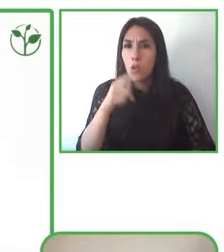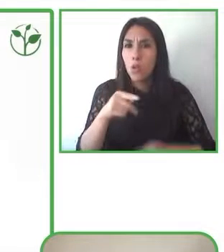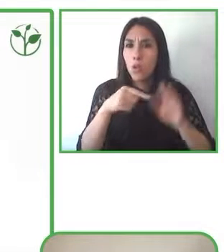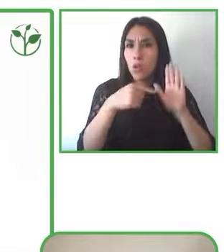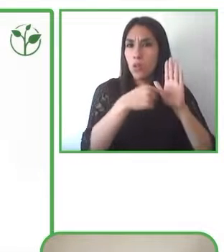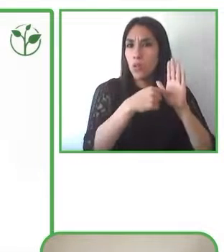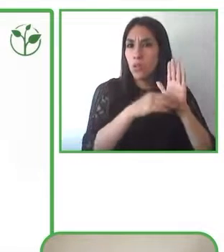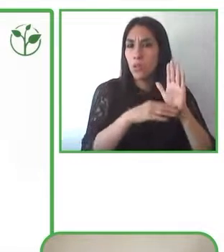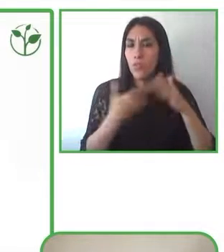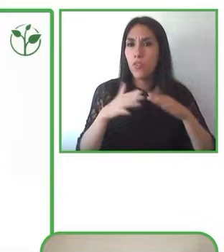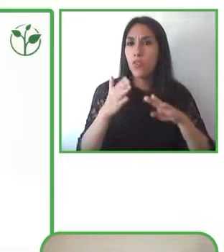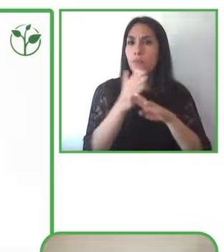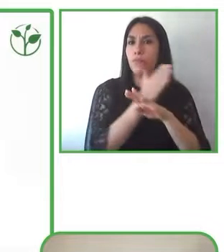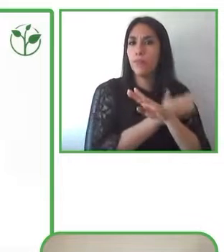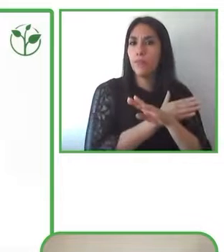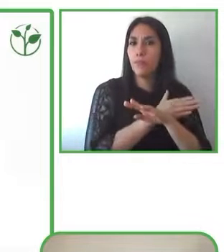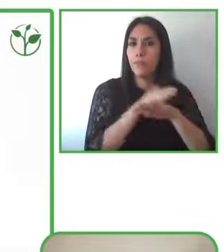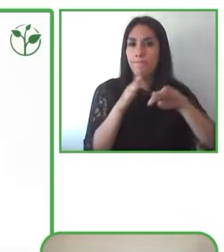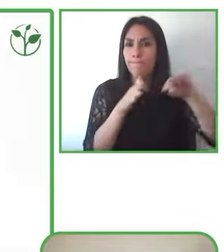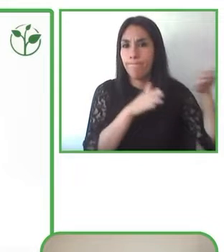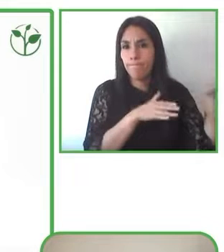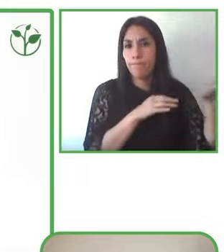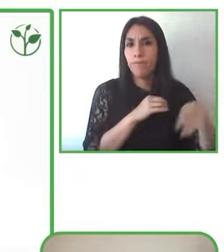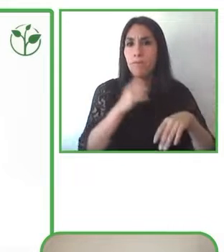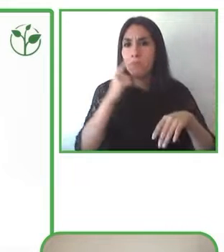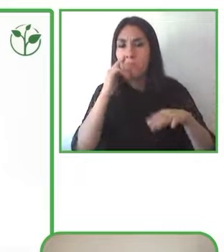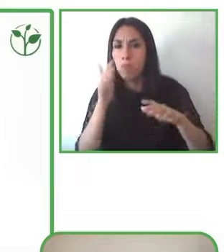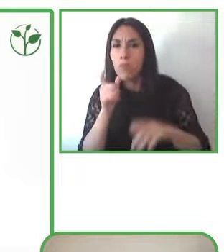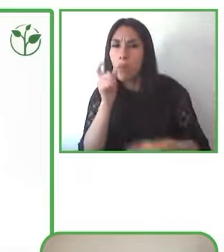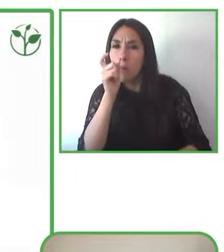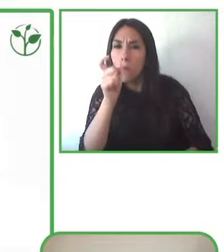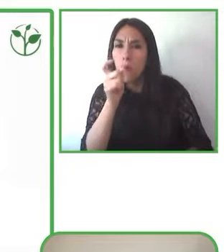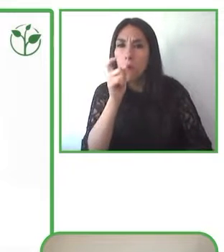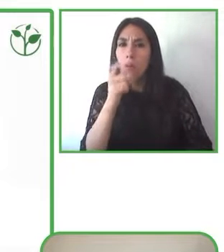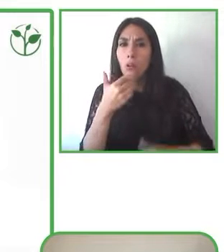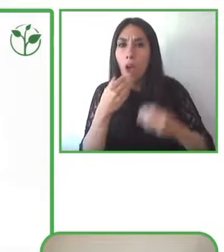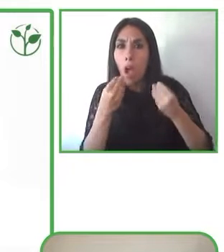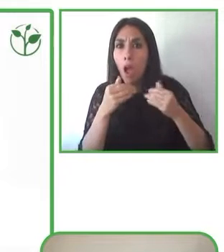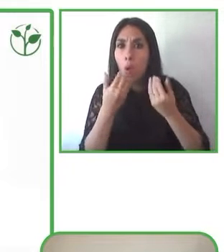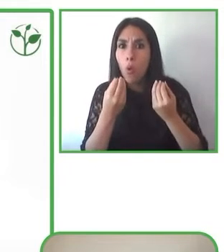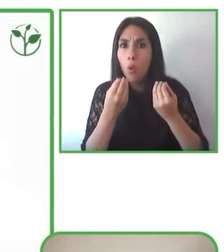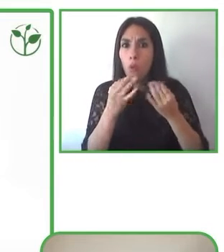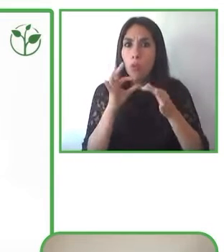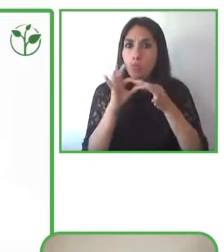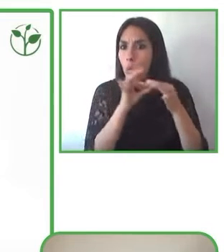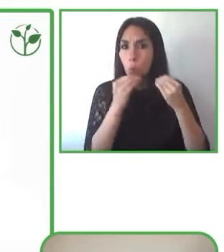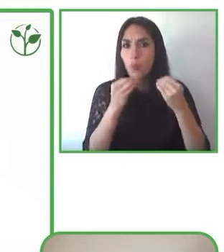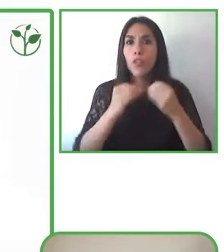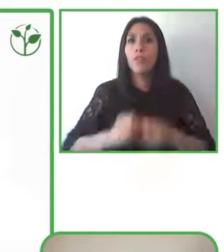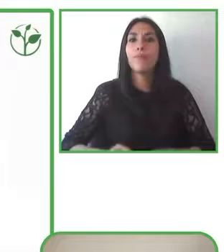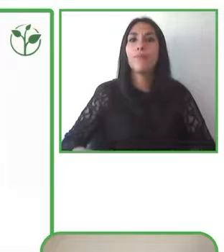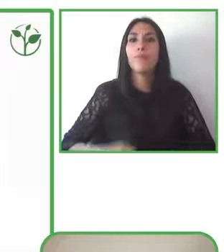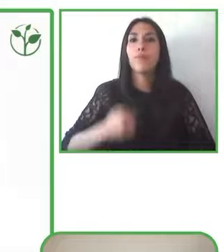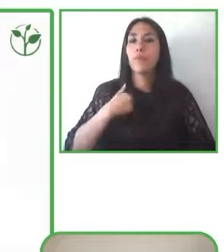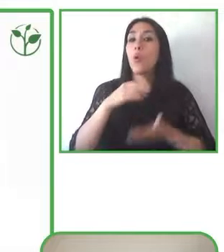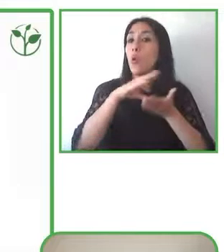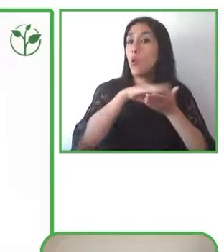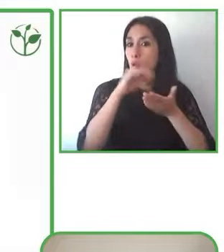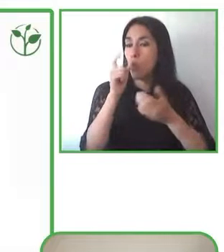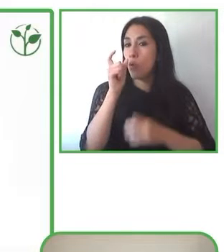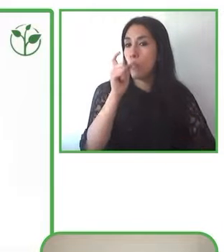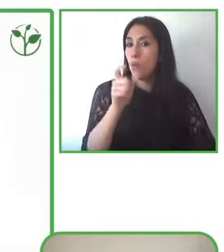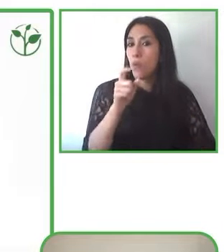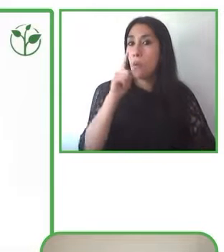como os decía aplicábamos el conocimiento desde lo que vemos todos los días es muy importante muy importante